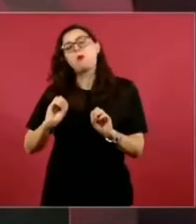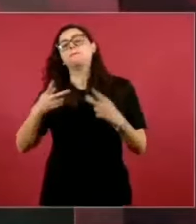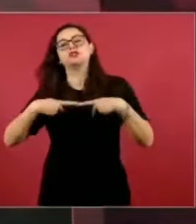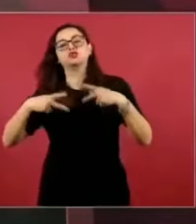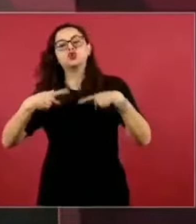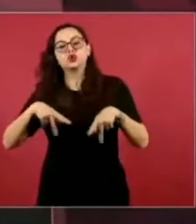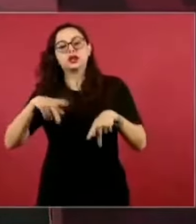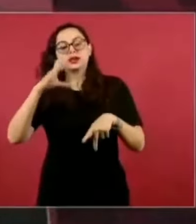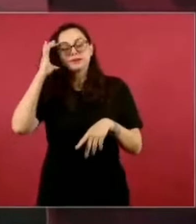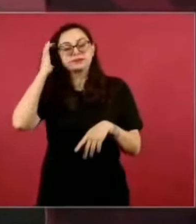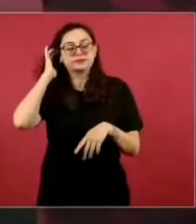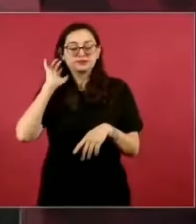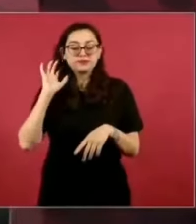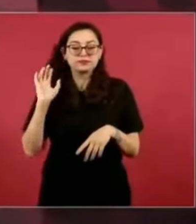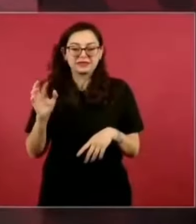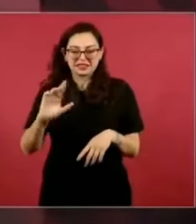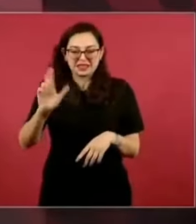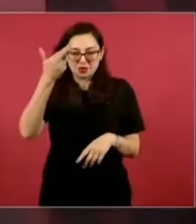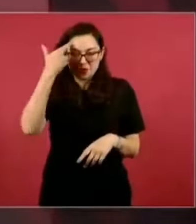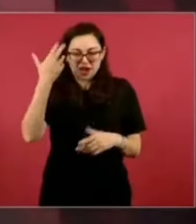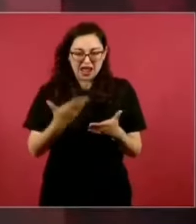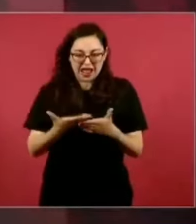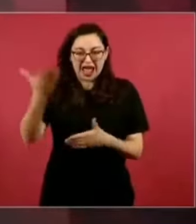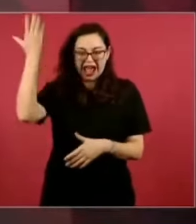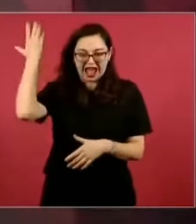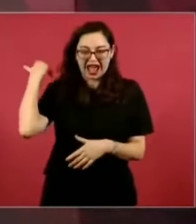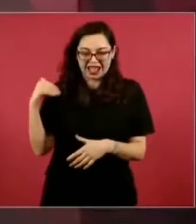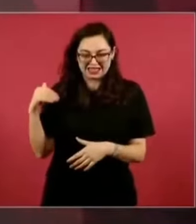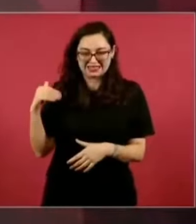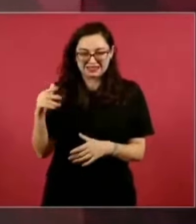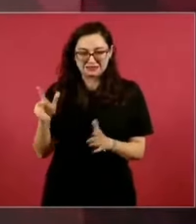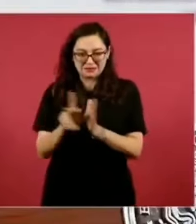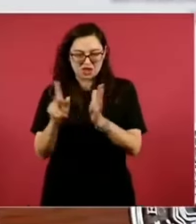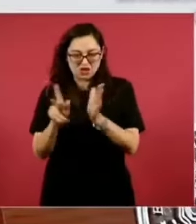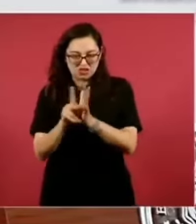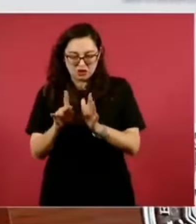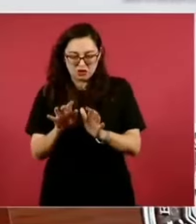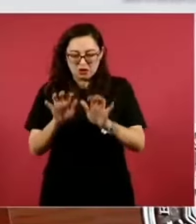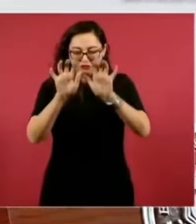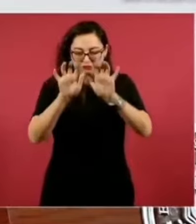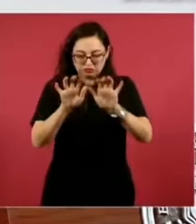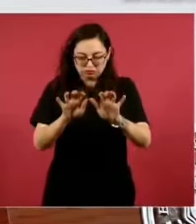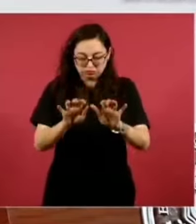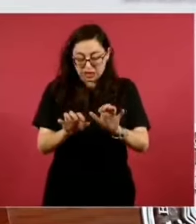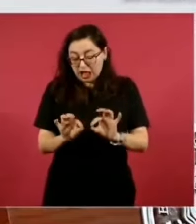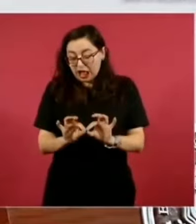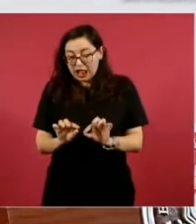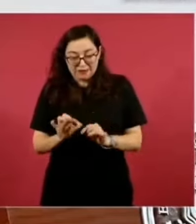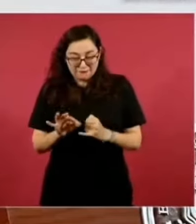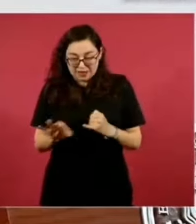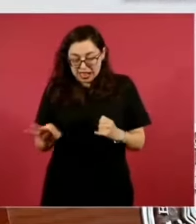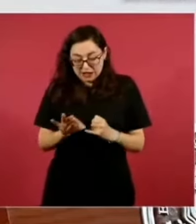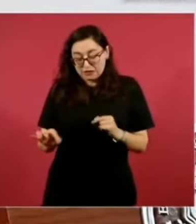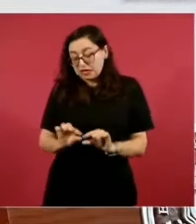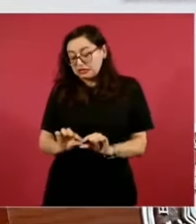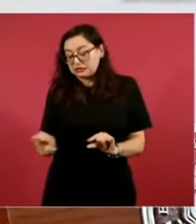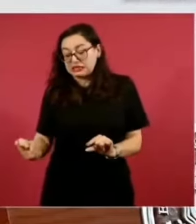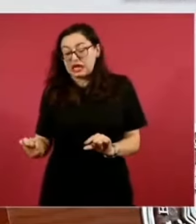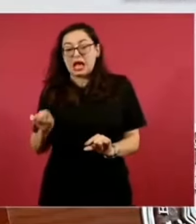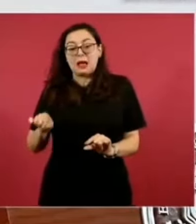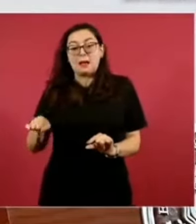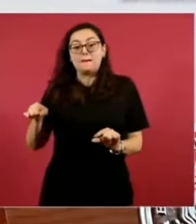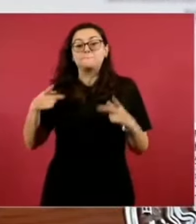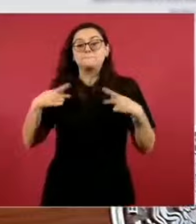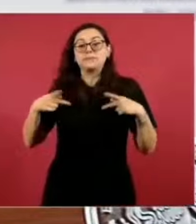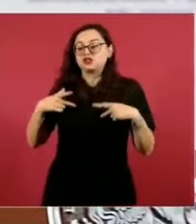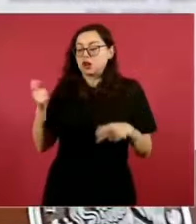se ponía inserción pagada, ya ni